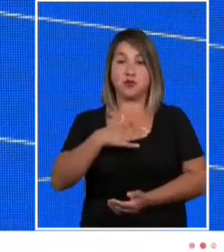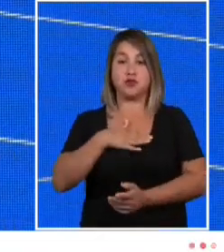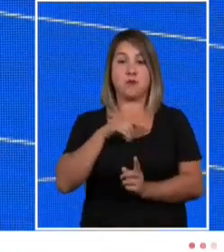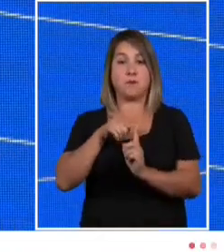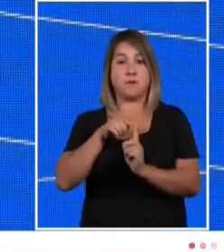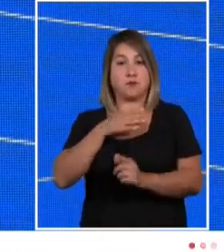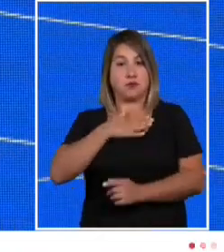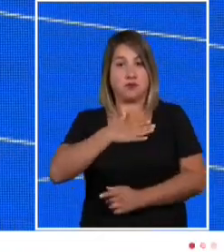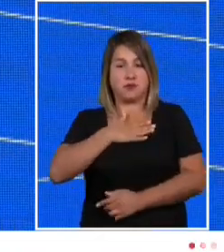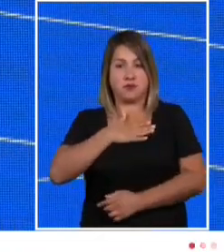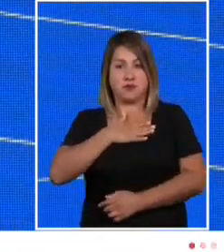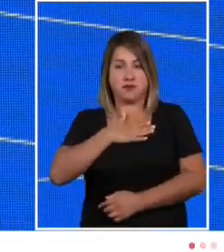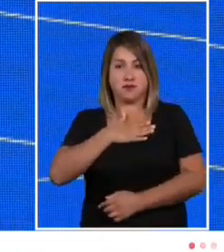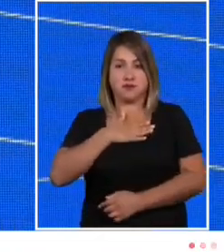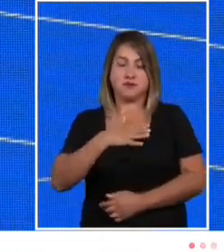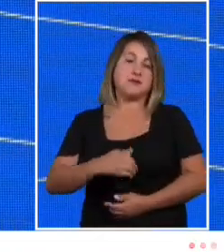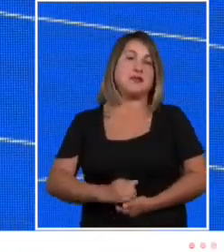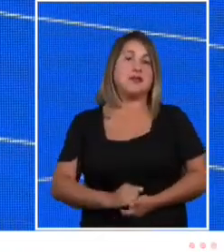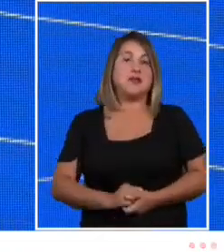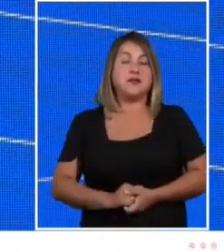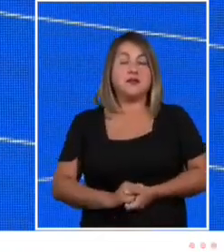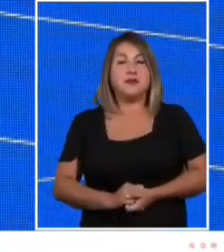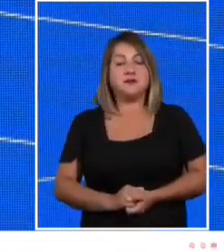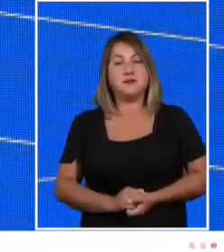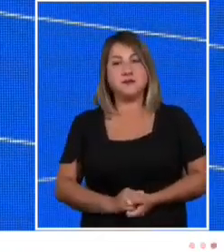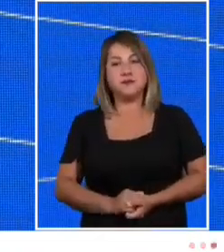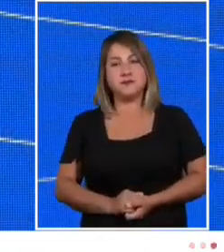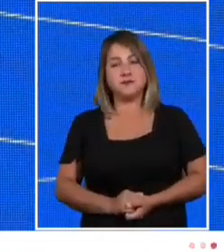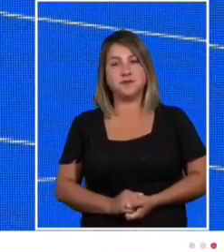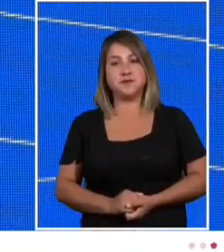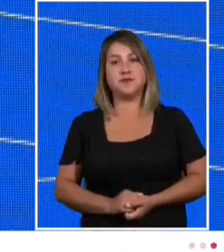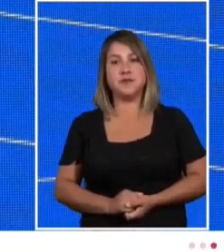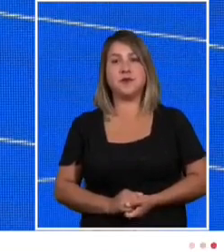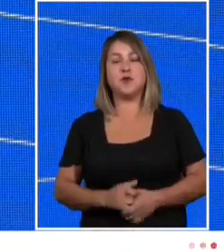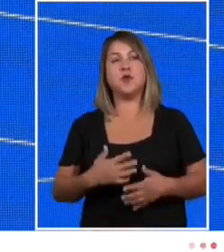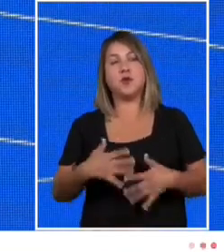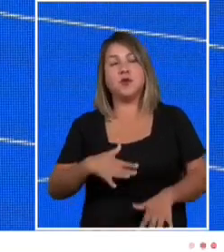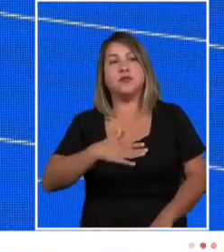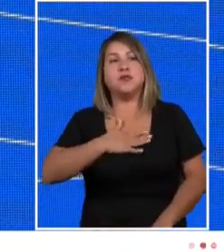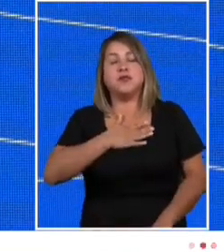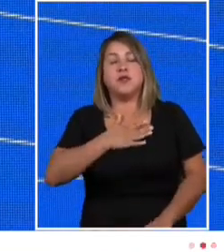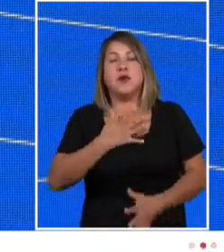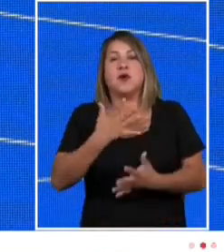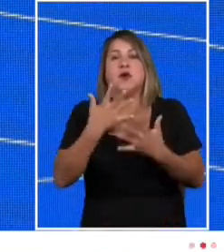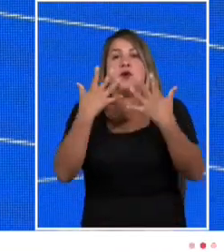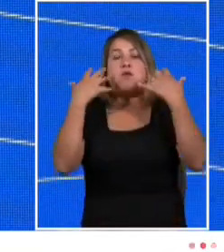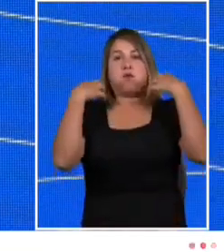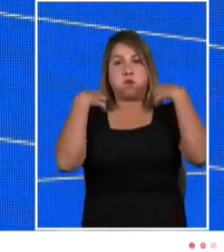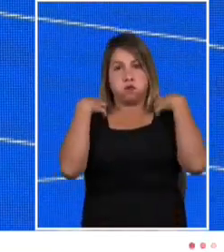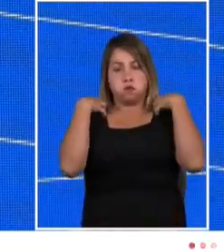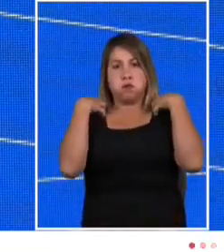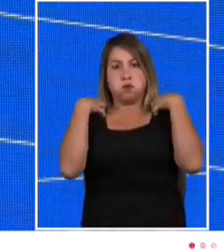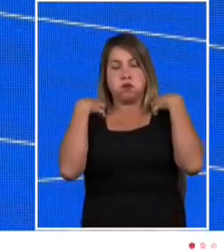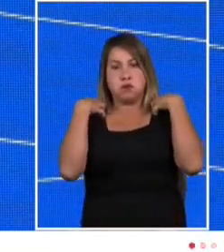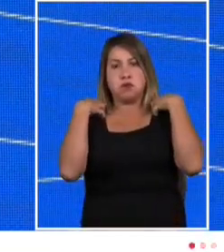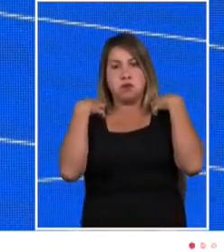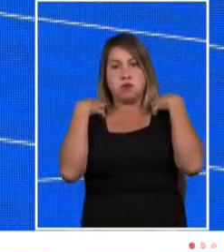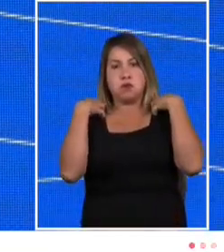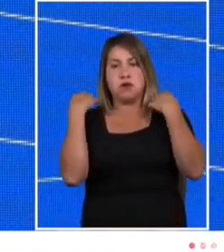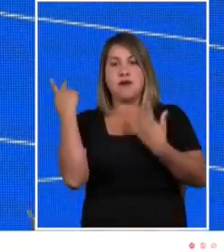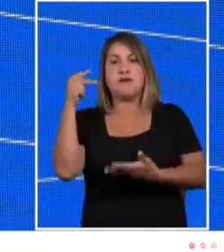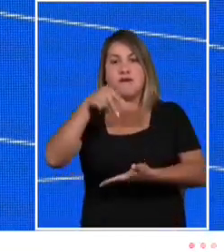me siento con una gran responsabilidad al hablar hoy día en este foro.